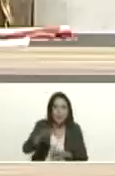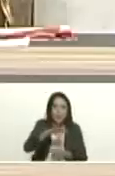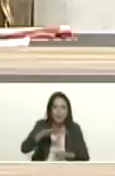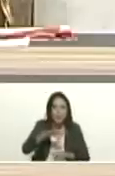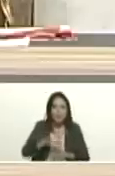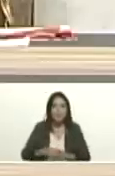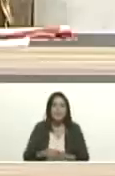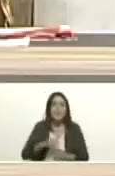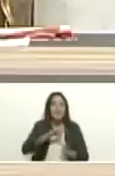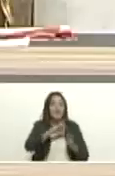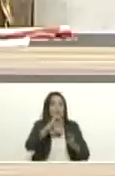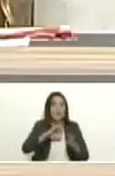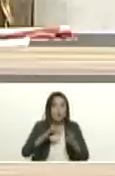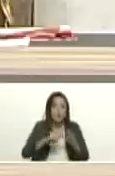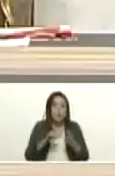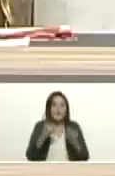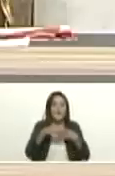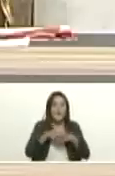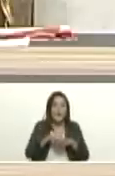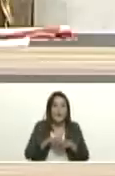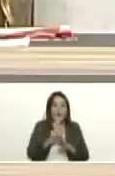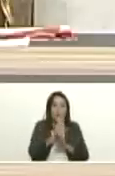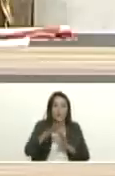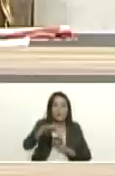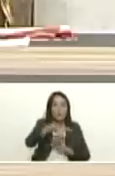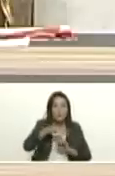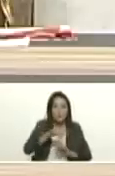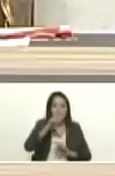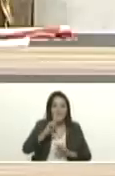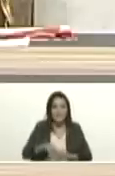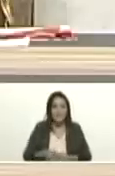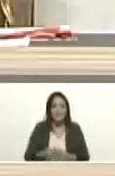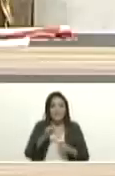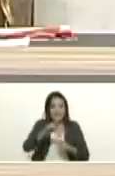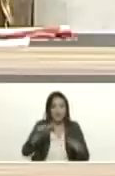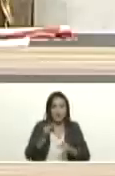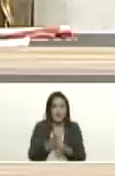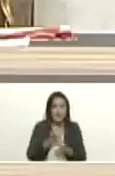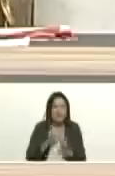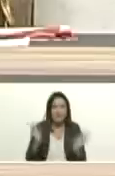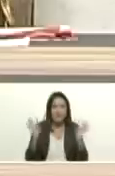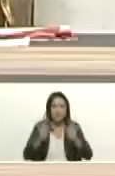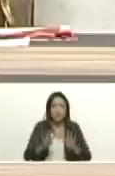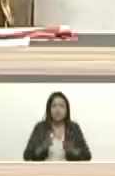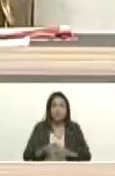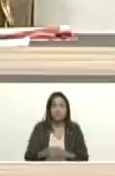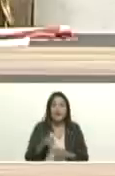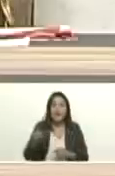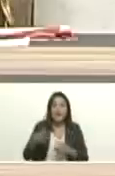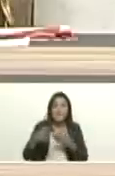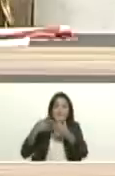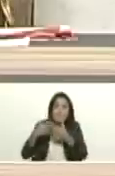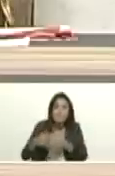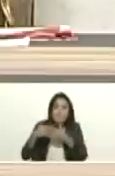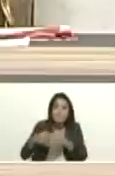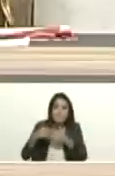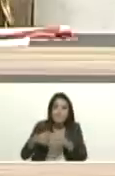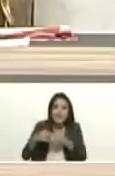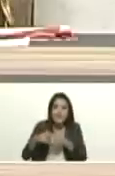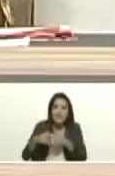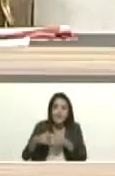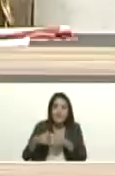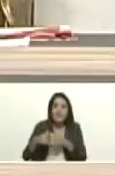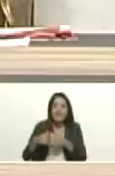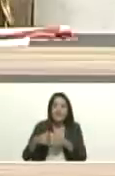ha ido a tomar posesión de una planta procesadora de pescado